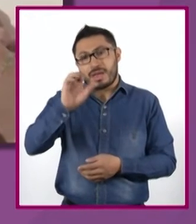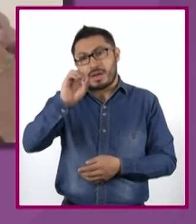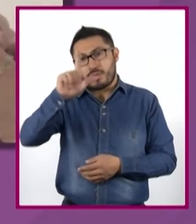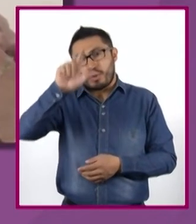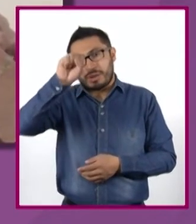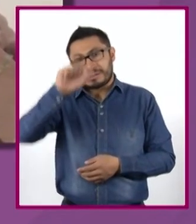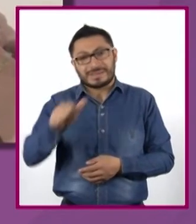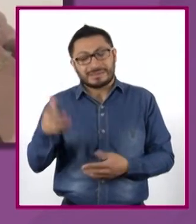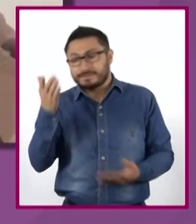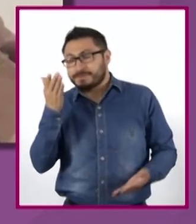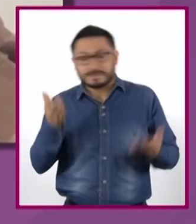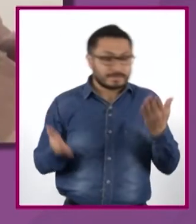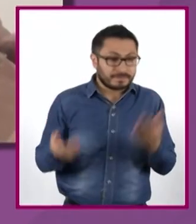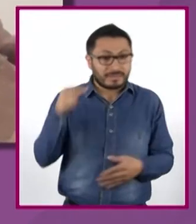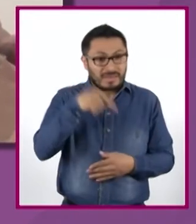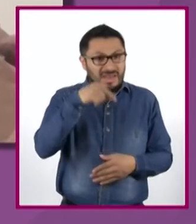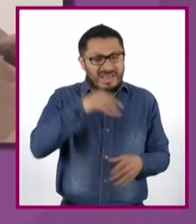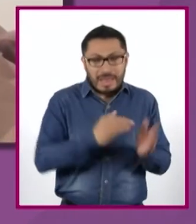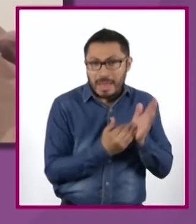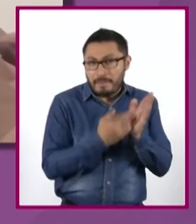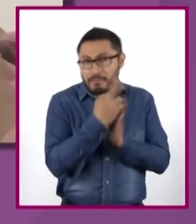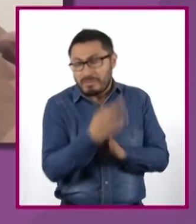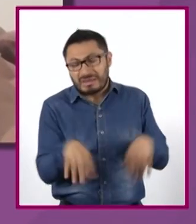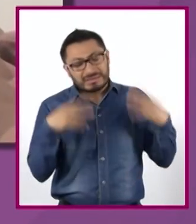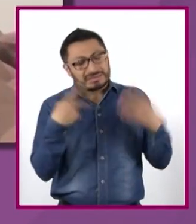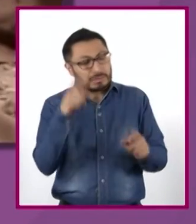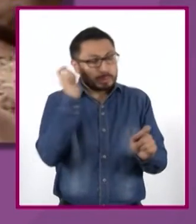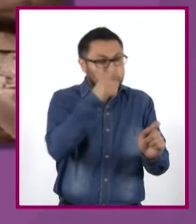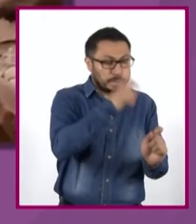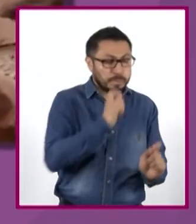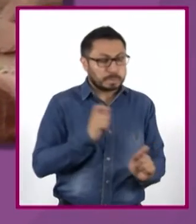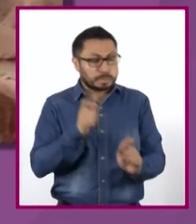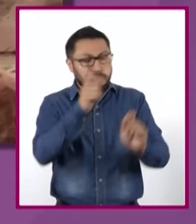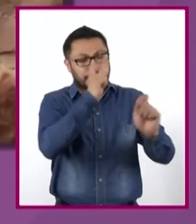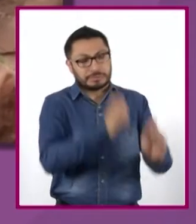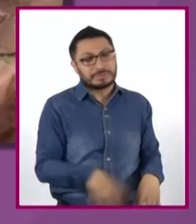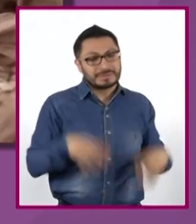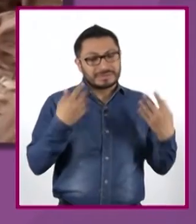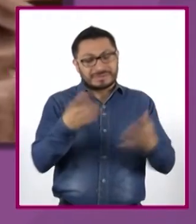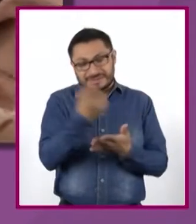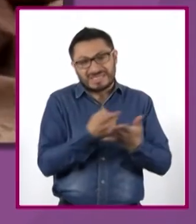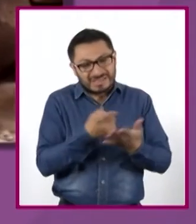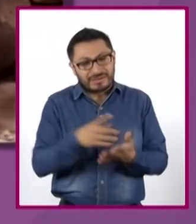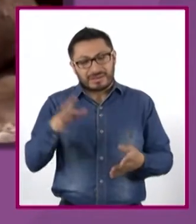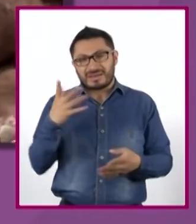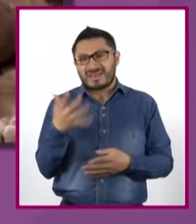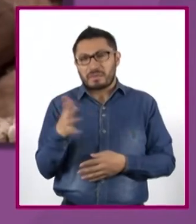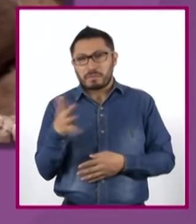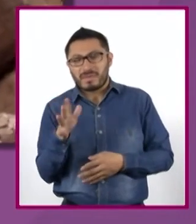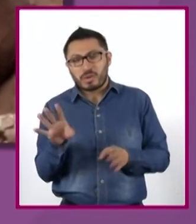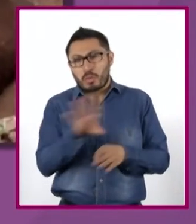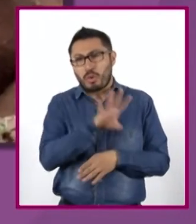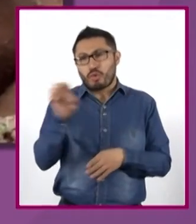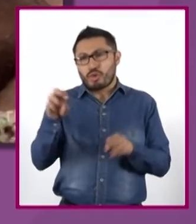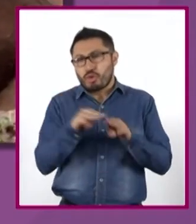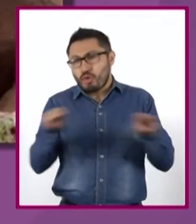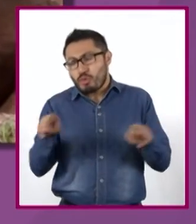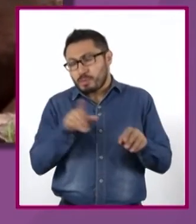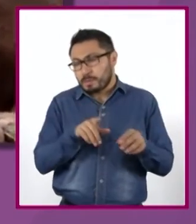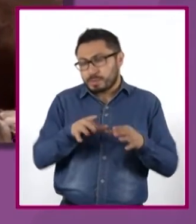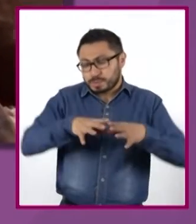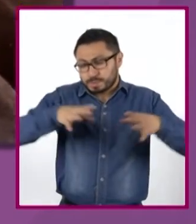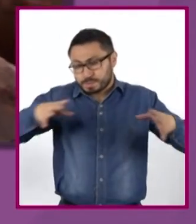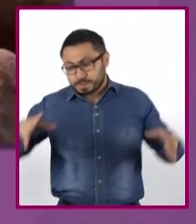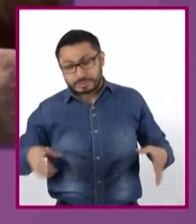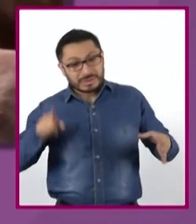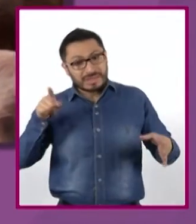los dos, aquí tenemos la mayor densidad de petro grabados. Tenemos casi 400 metros a lo largo y toda la